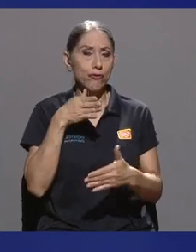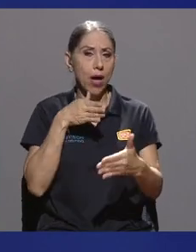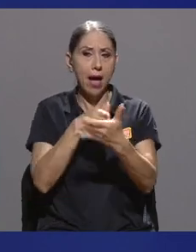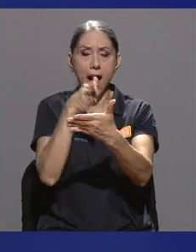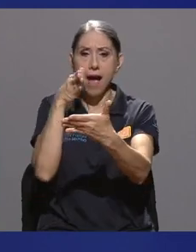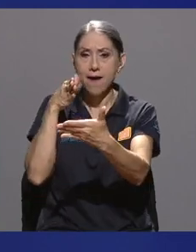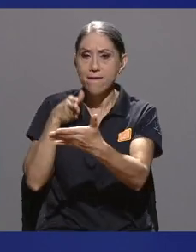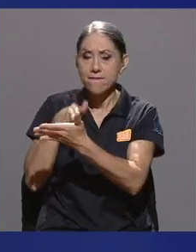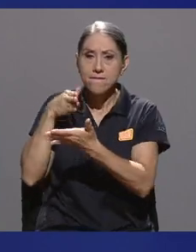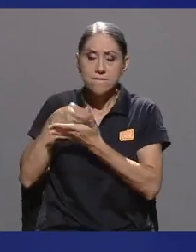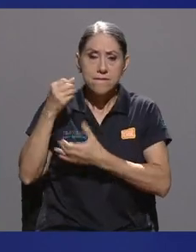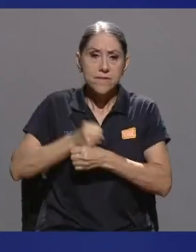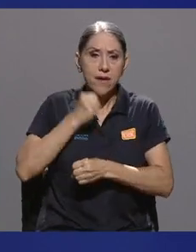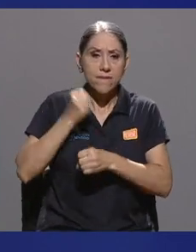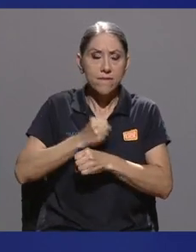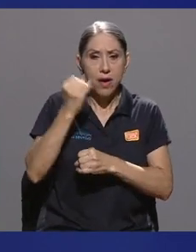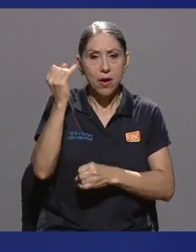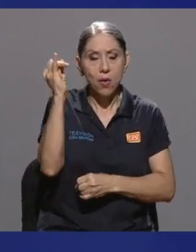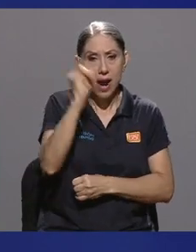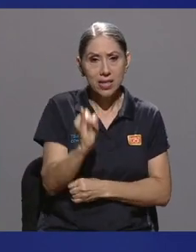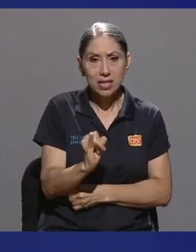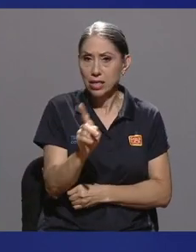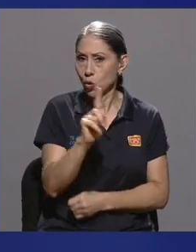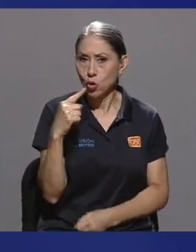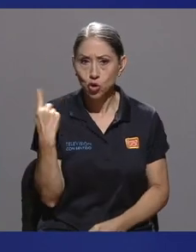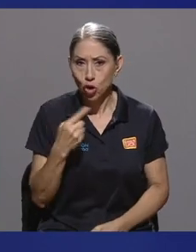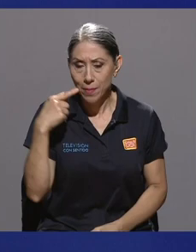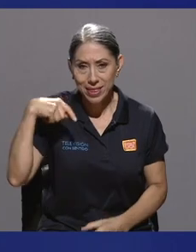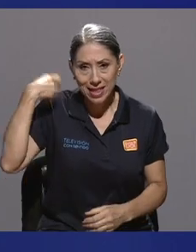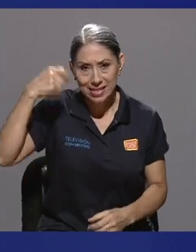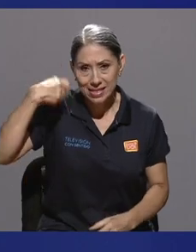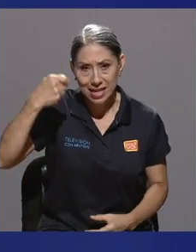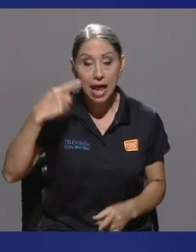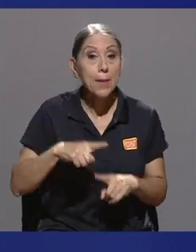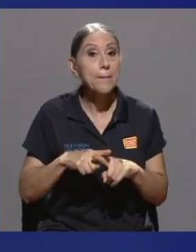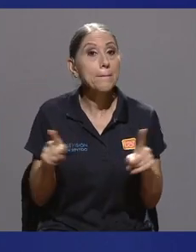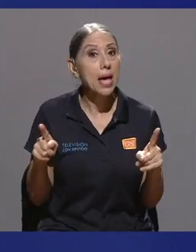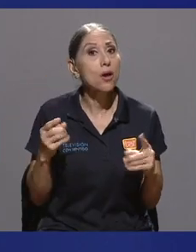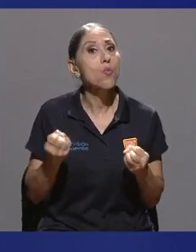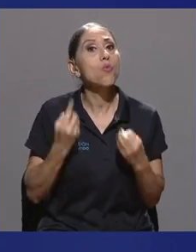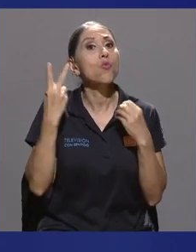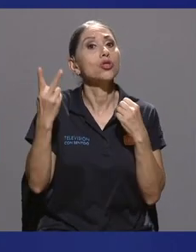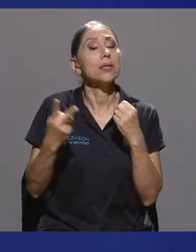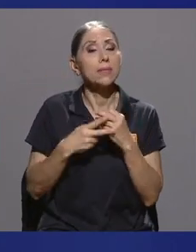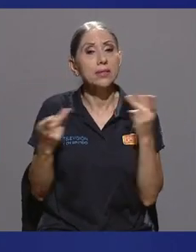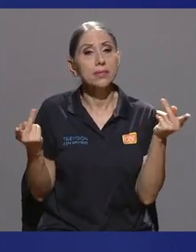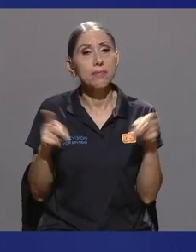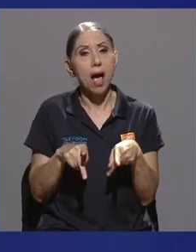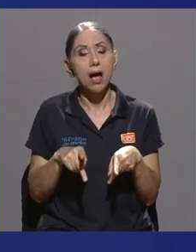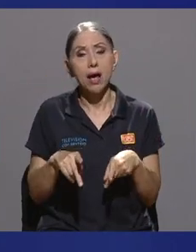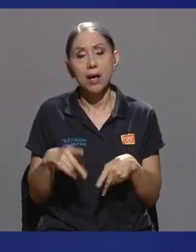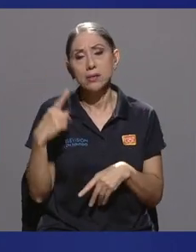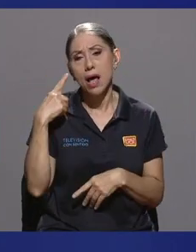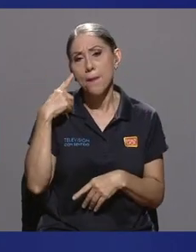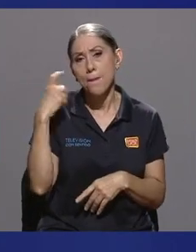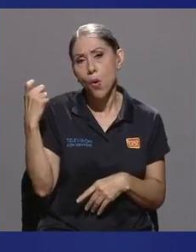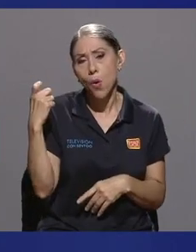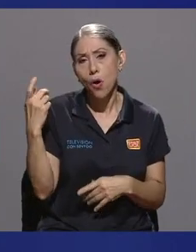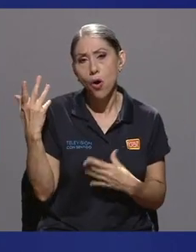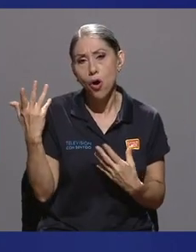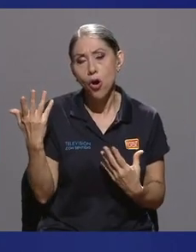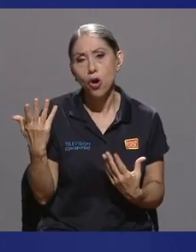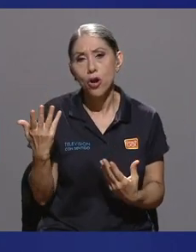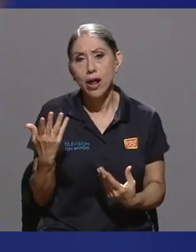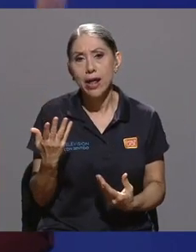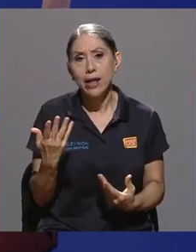En todo el quehacer artístico, no solo en el cine. Pero muchas veces pasa casualmente por la falta de